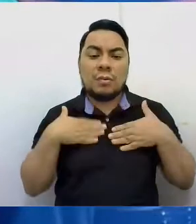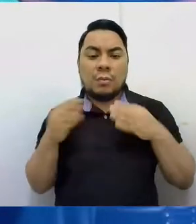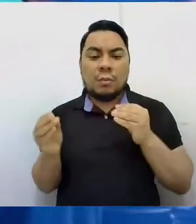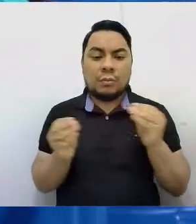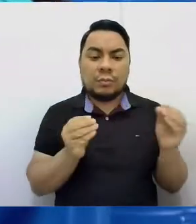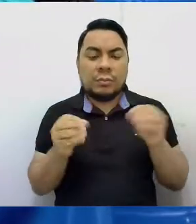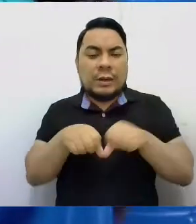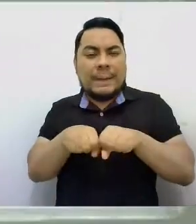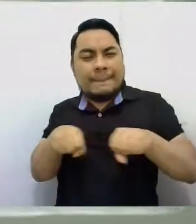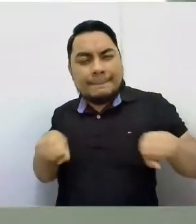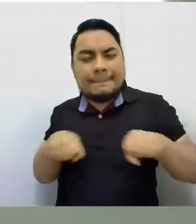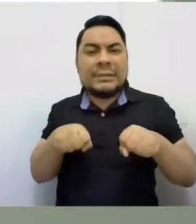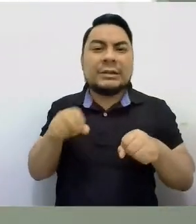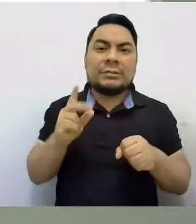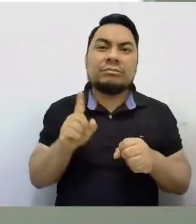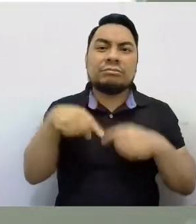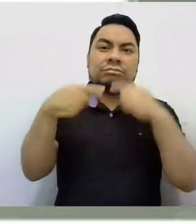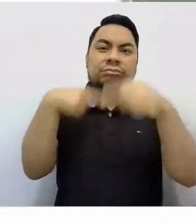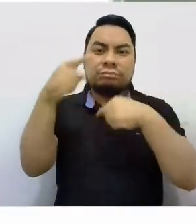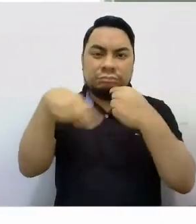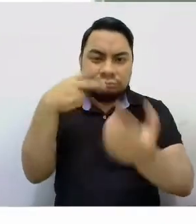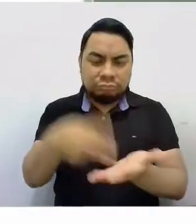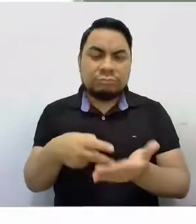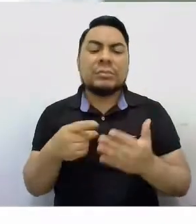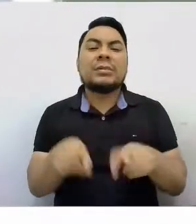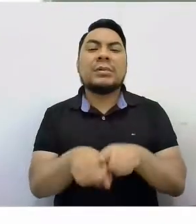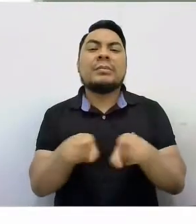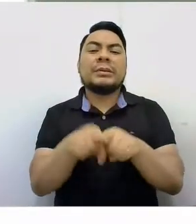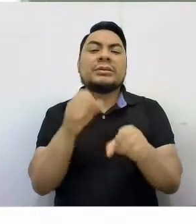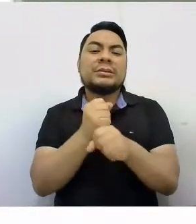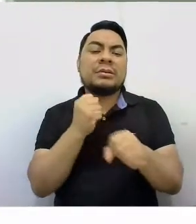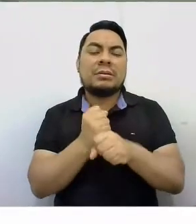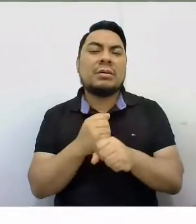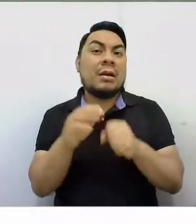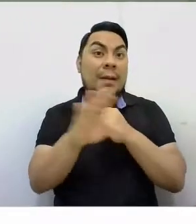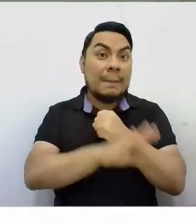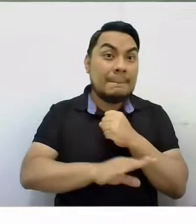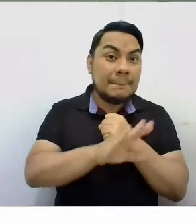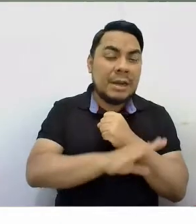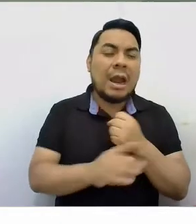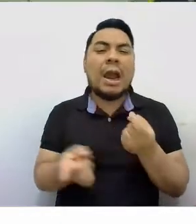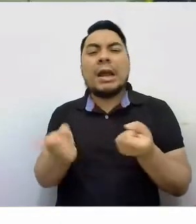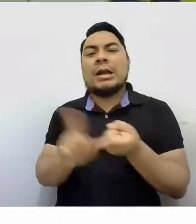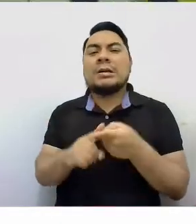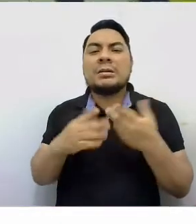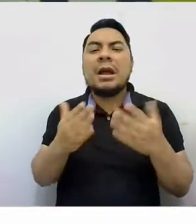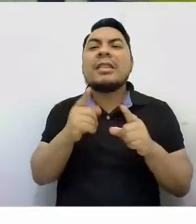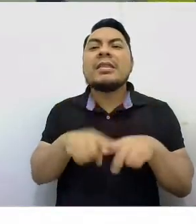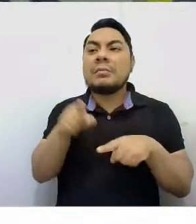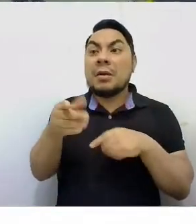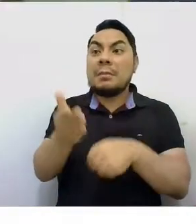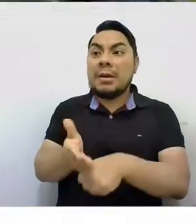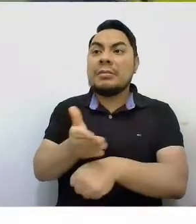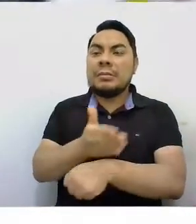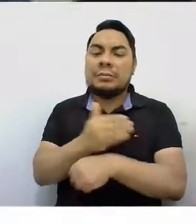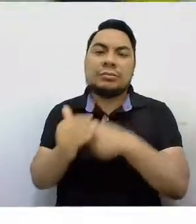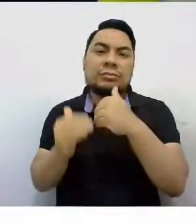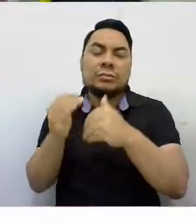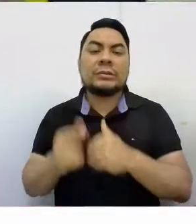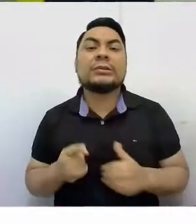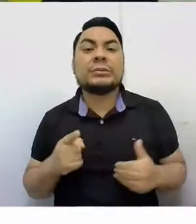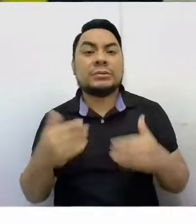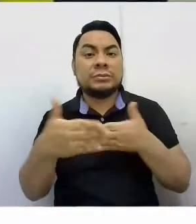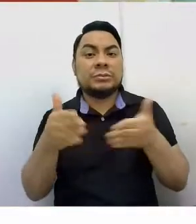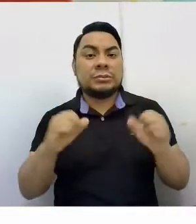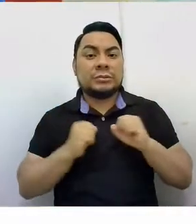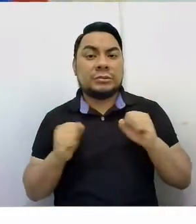agilidad. Y trabajamos desde lo más básico hasta dependiendo de cómo ellas van avanzando. Las sedes deportivas de la Municipalidad